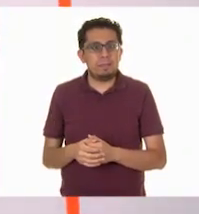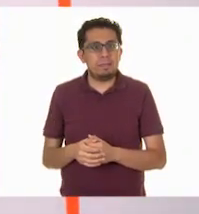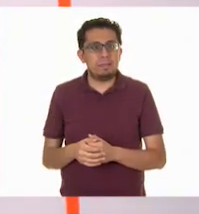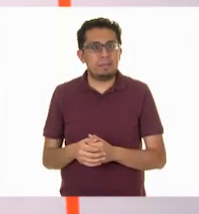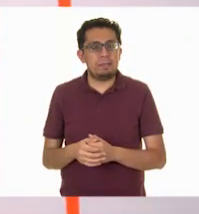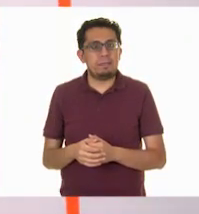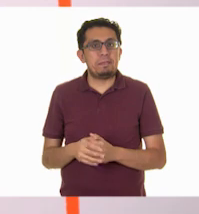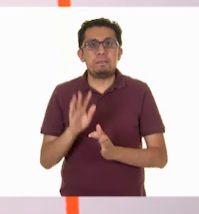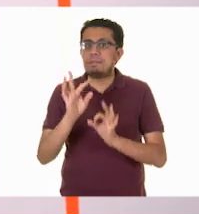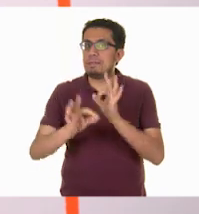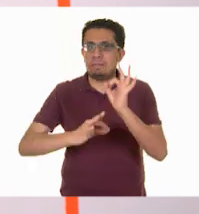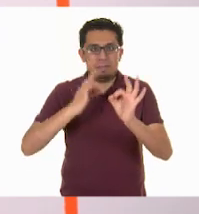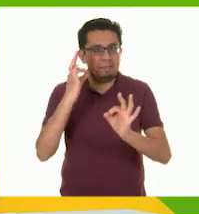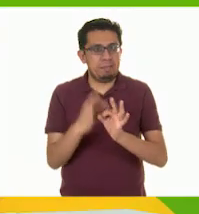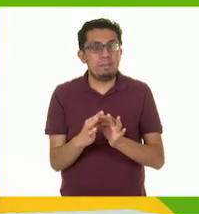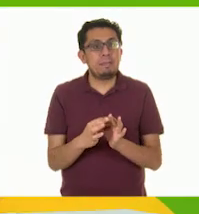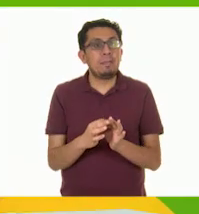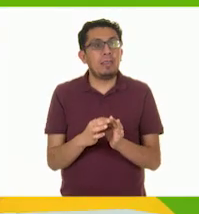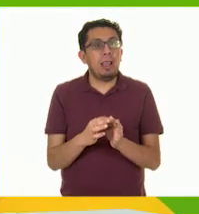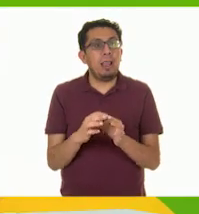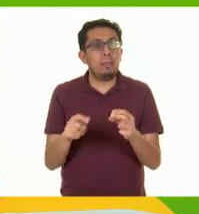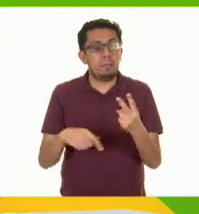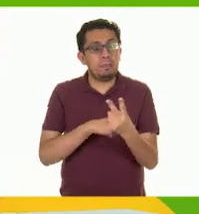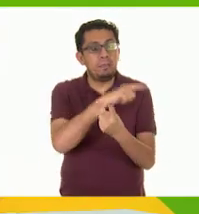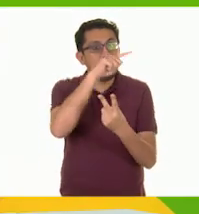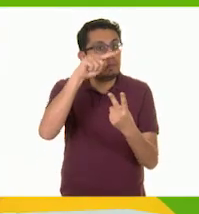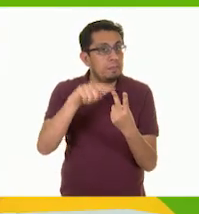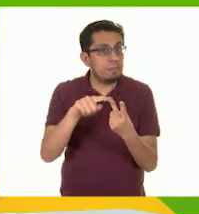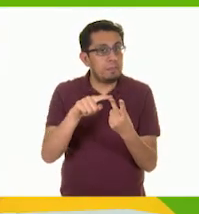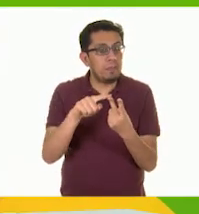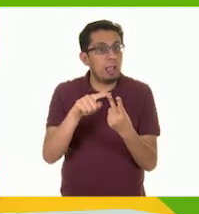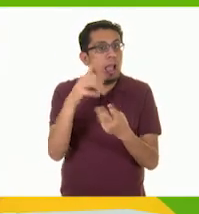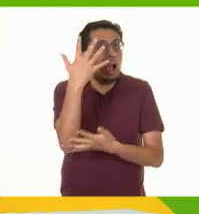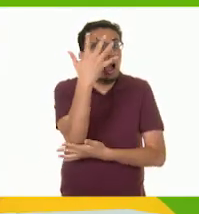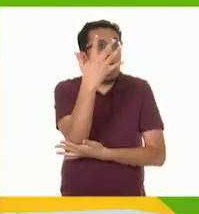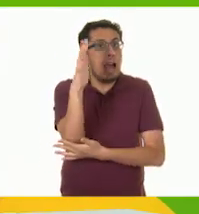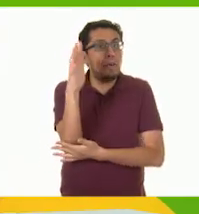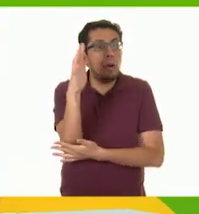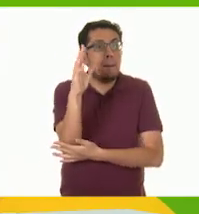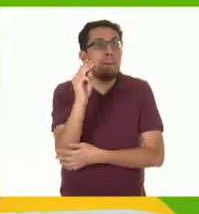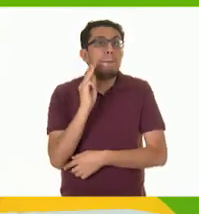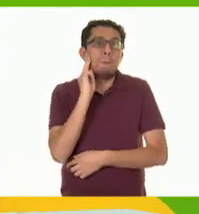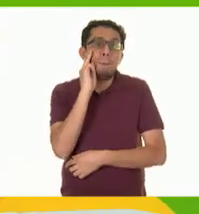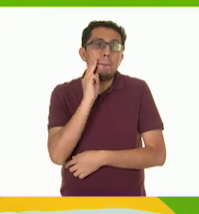¡Listo! El segundo que elijo es el manzano.